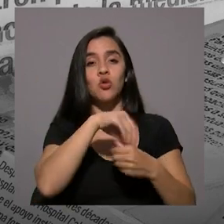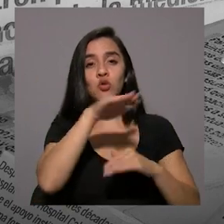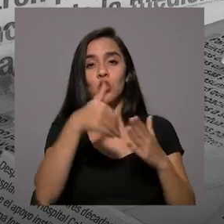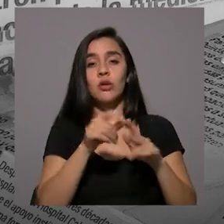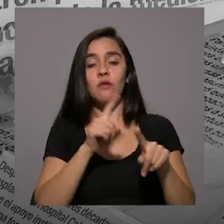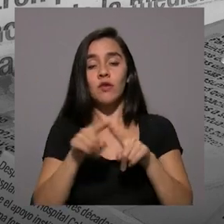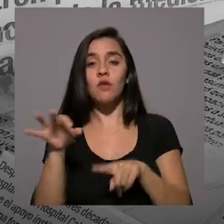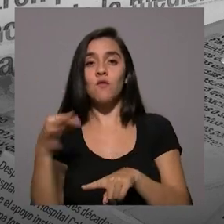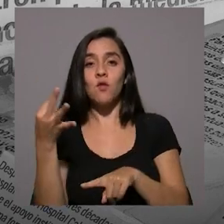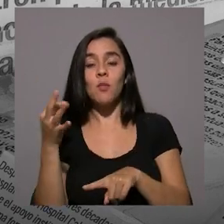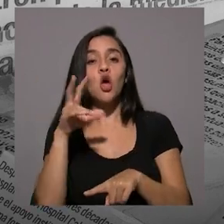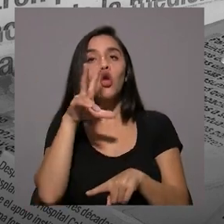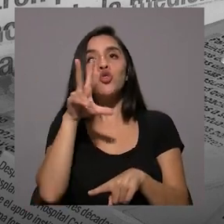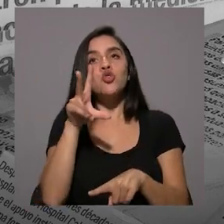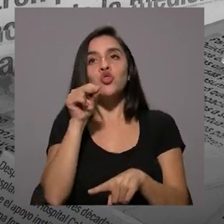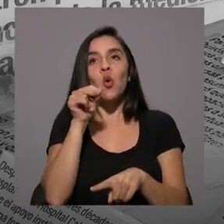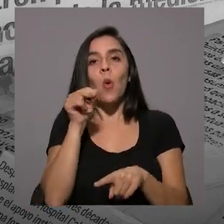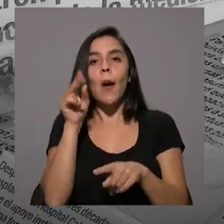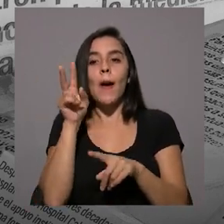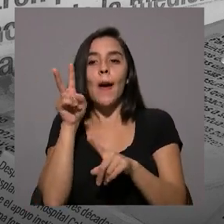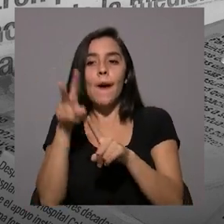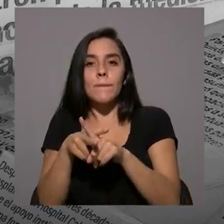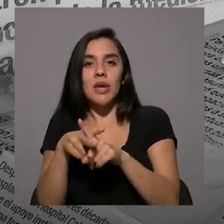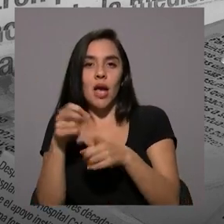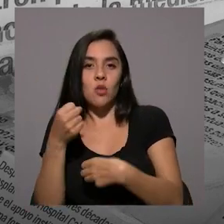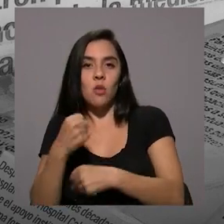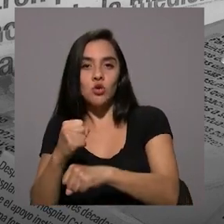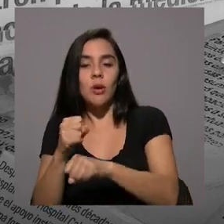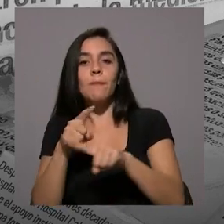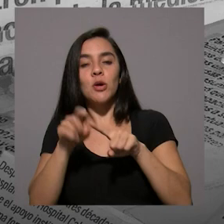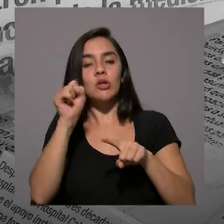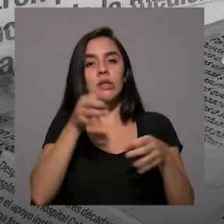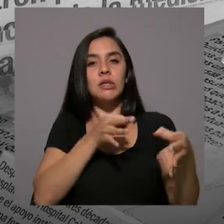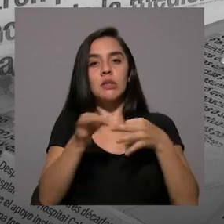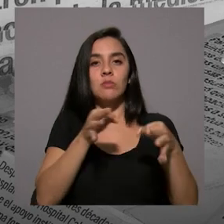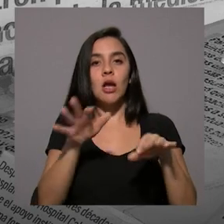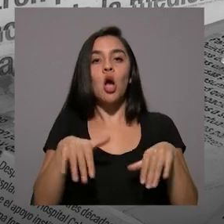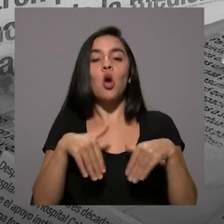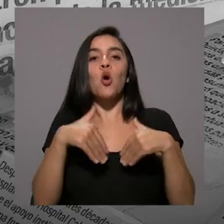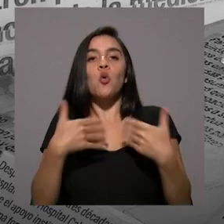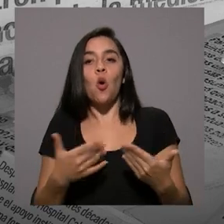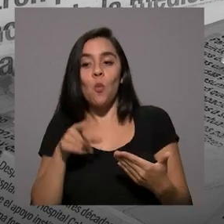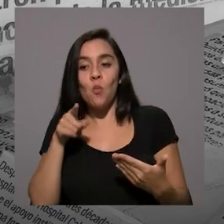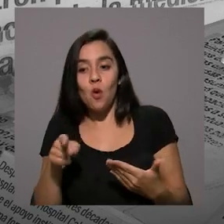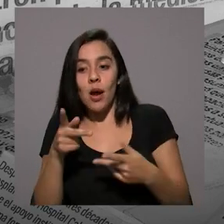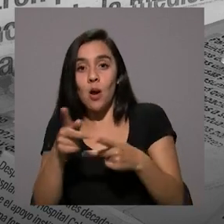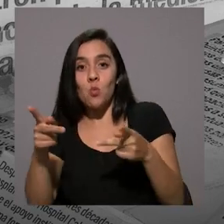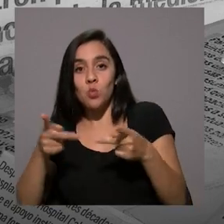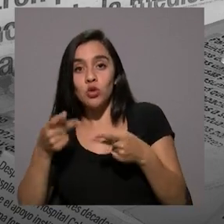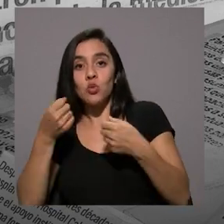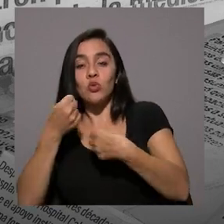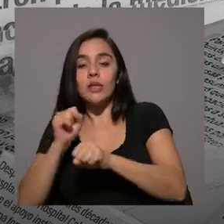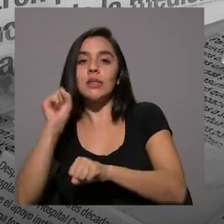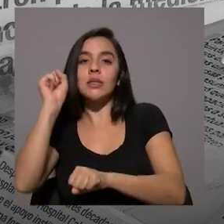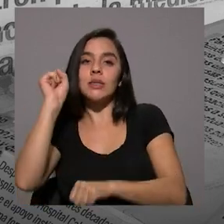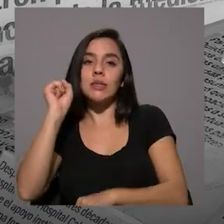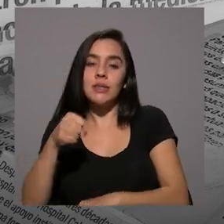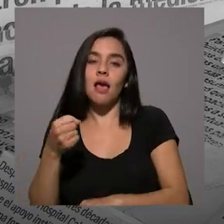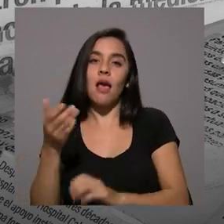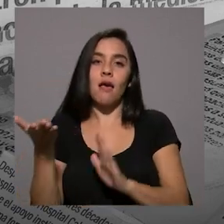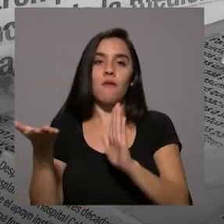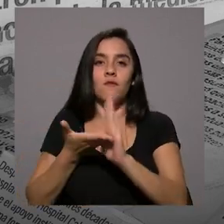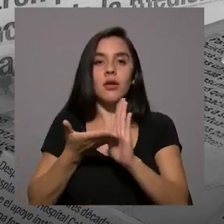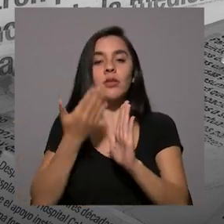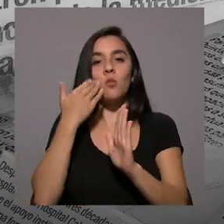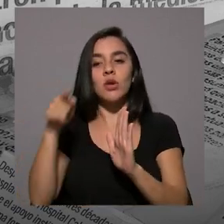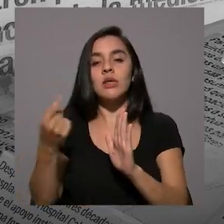tema de la campaña electoral, pero sí explican cómo la estructura del gobierno municipal les desfavorece en esos sentidos, sobre todo porque